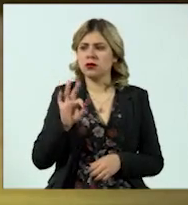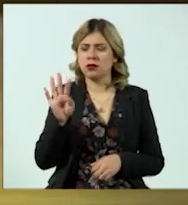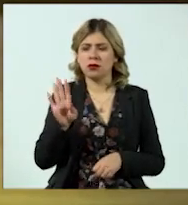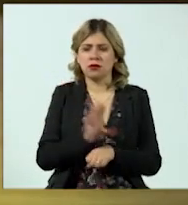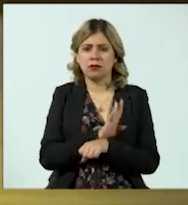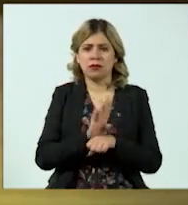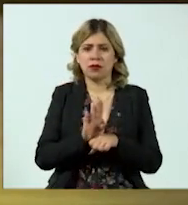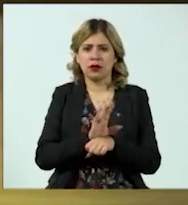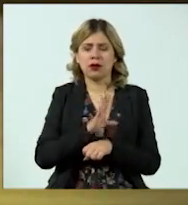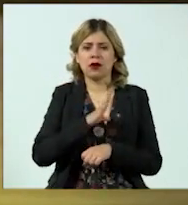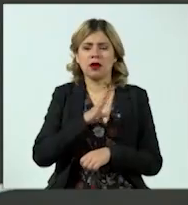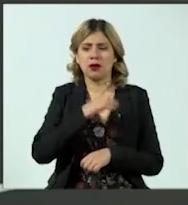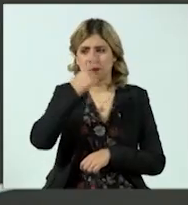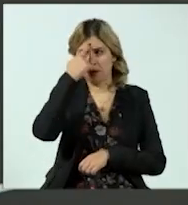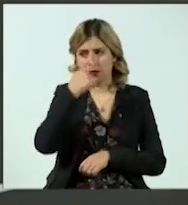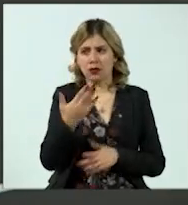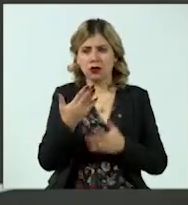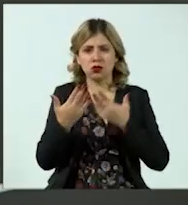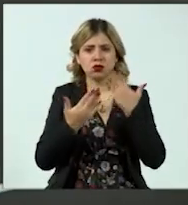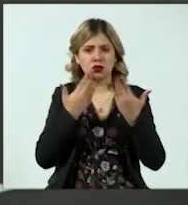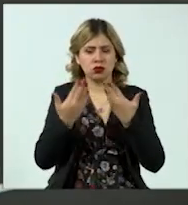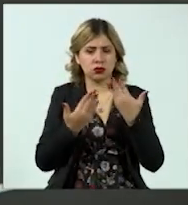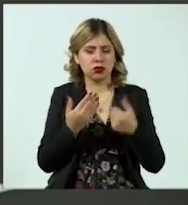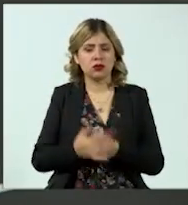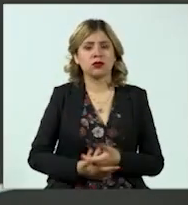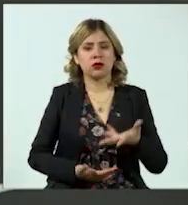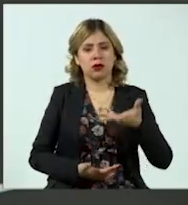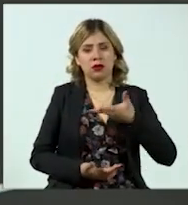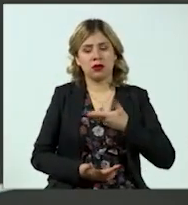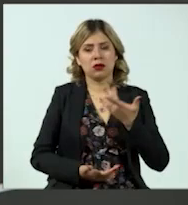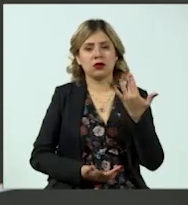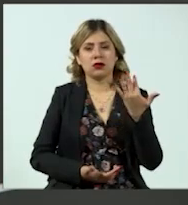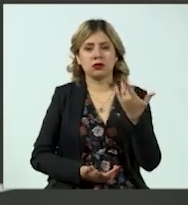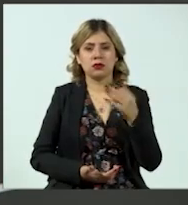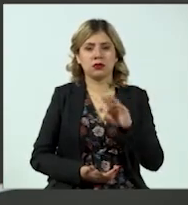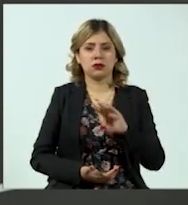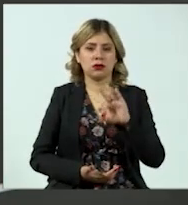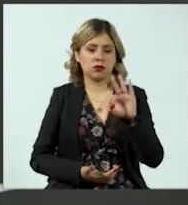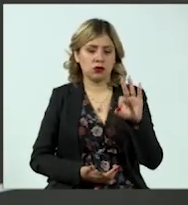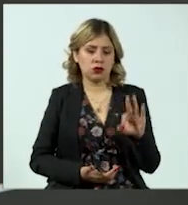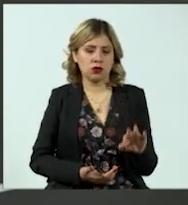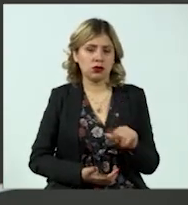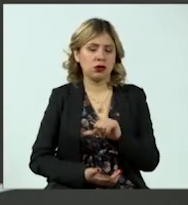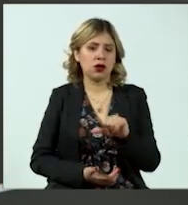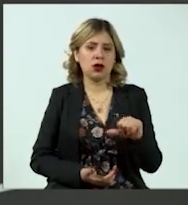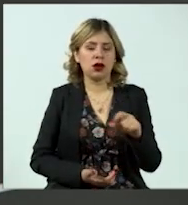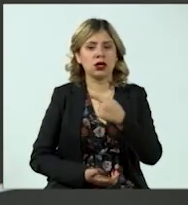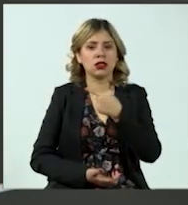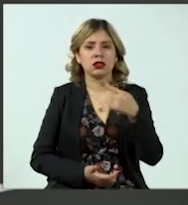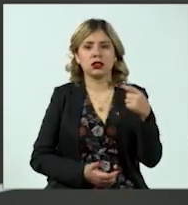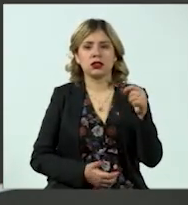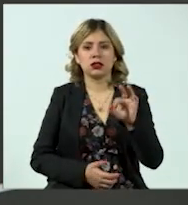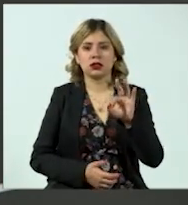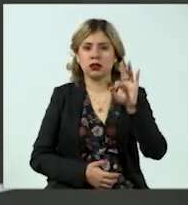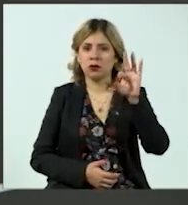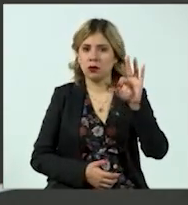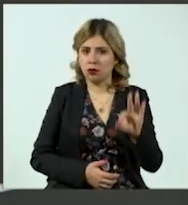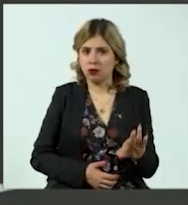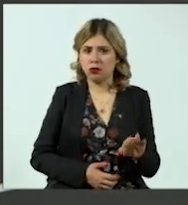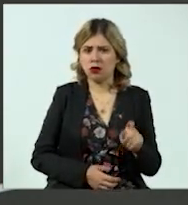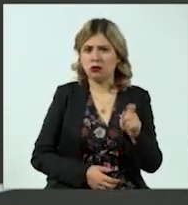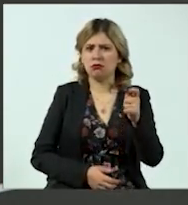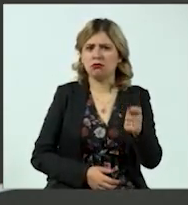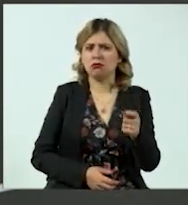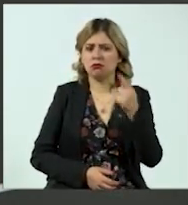se les brinda a los estudiantes? Hay porcentajes que van del 50% hasta el 100%. Ahora, ¿de qué